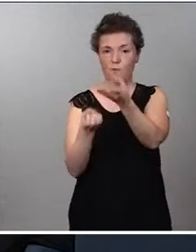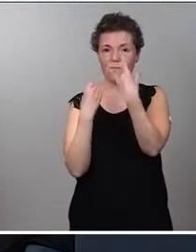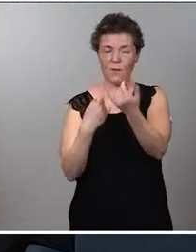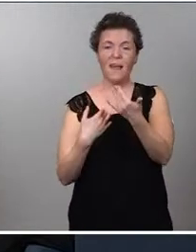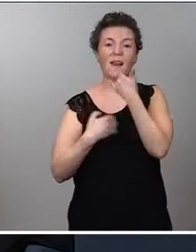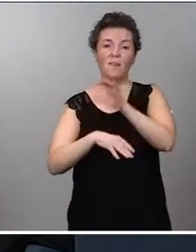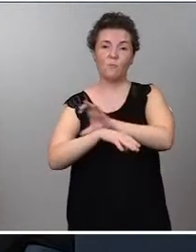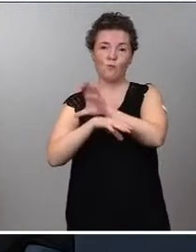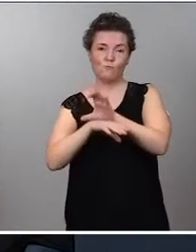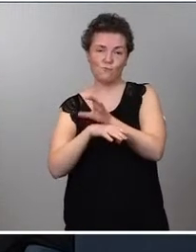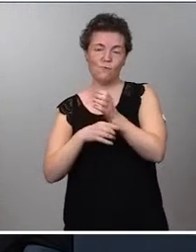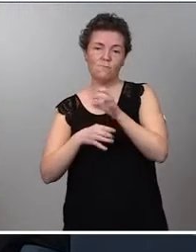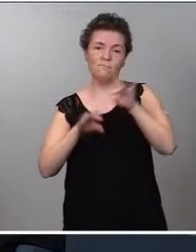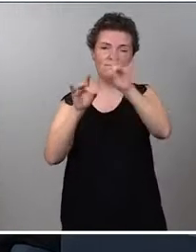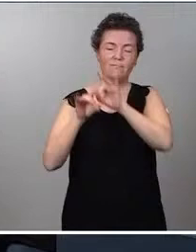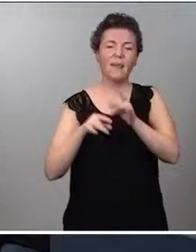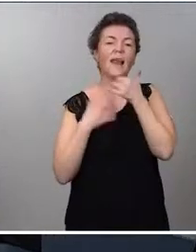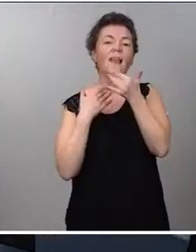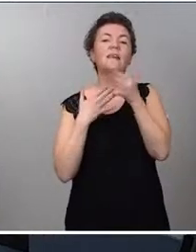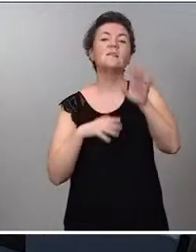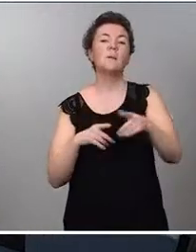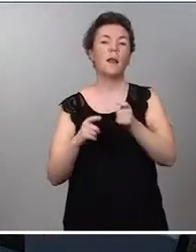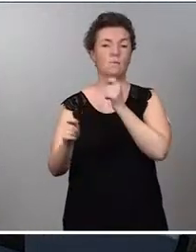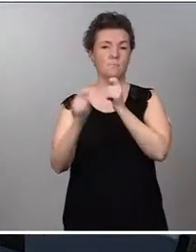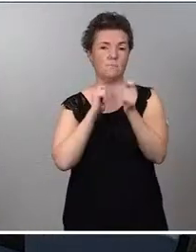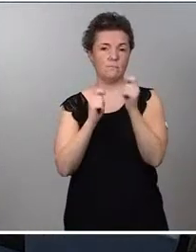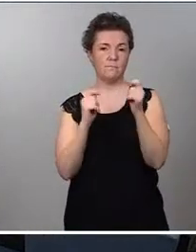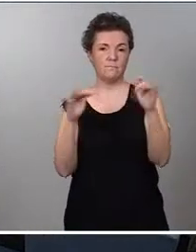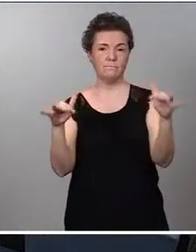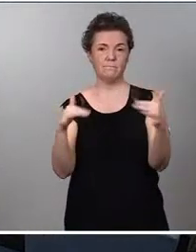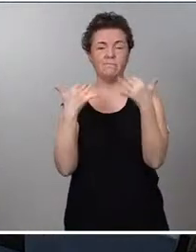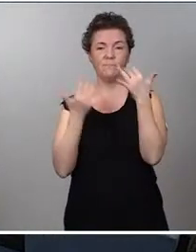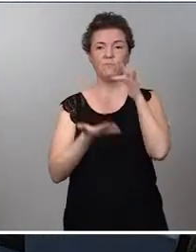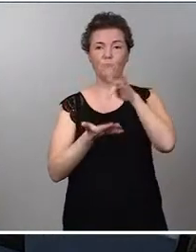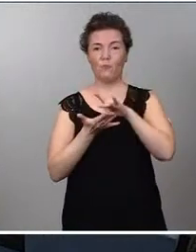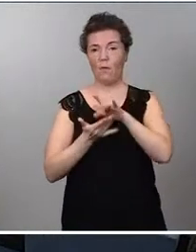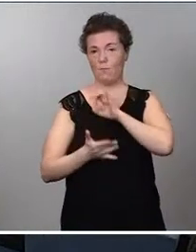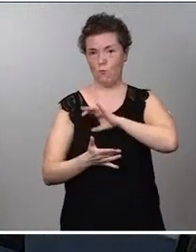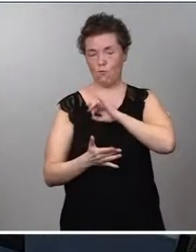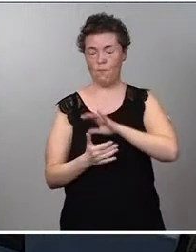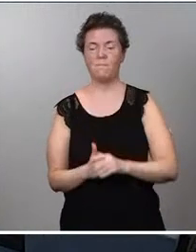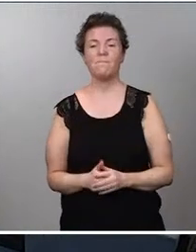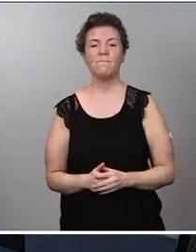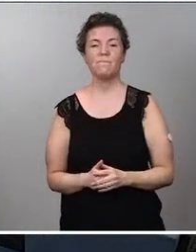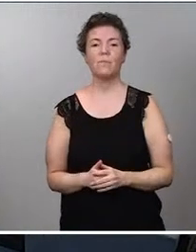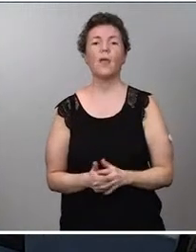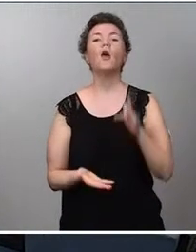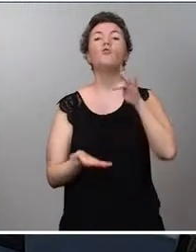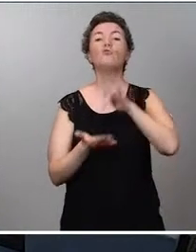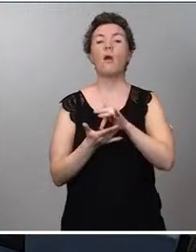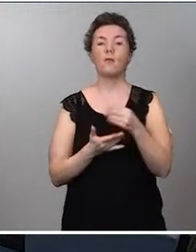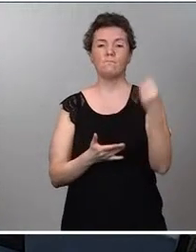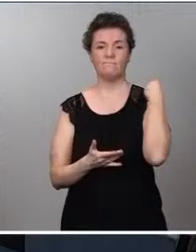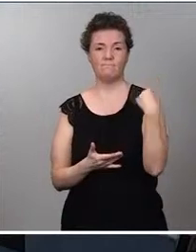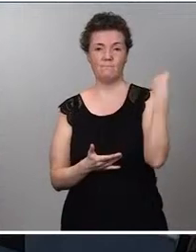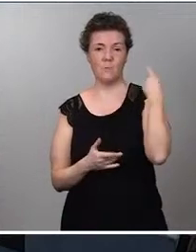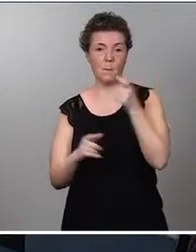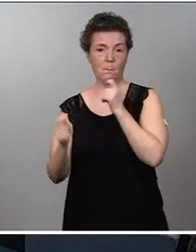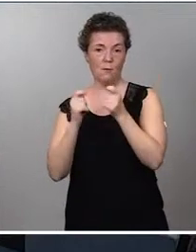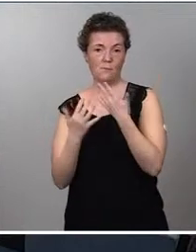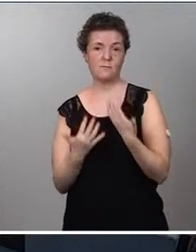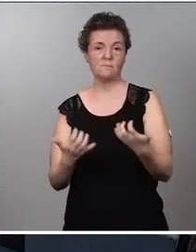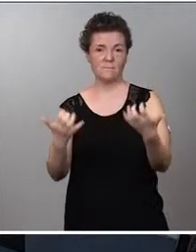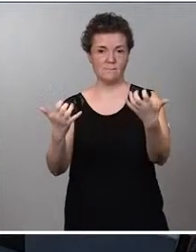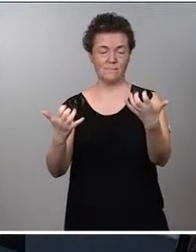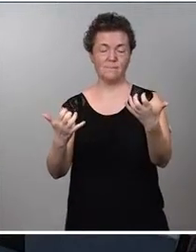los medios de comunicación que siguen esta comparecencia que celebramos desde Moncloa. Es el turno de las preguntas de los periodistas y vamos